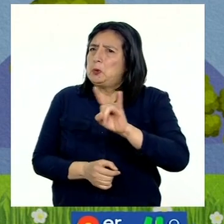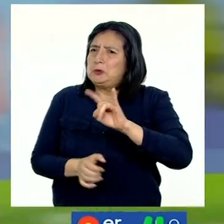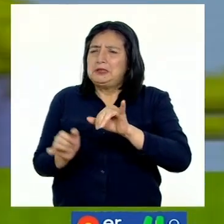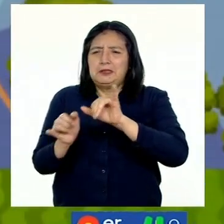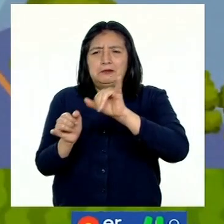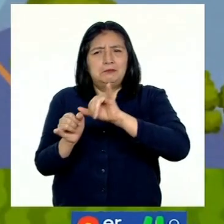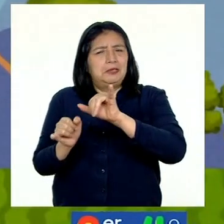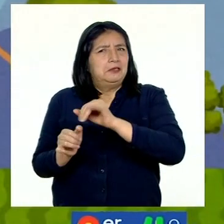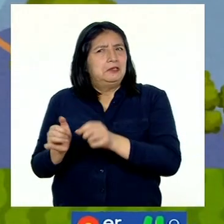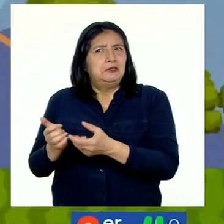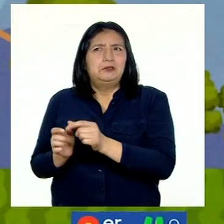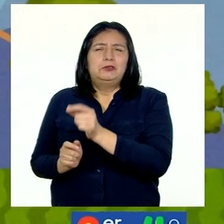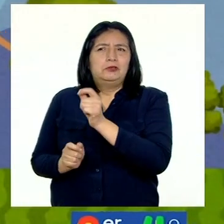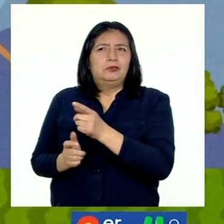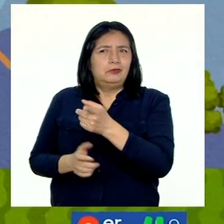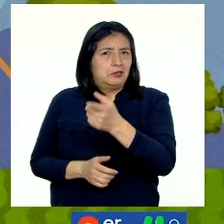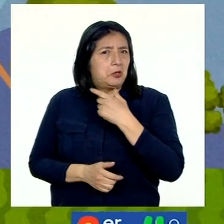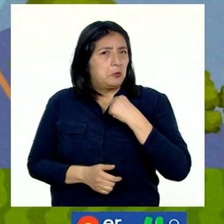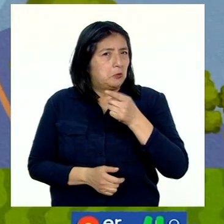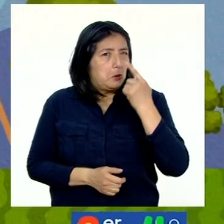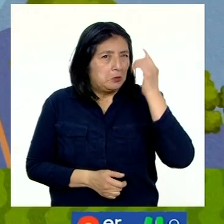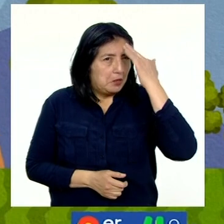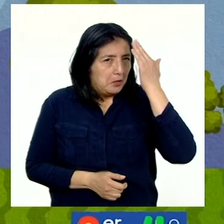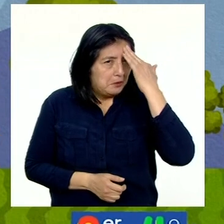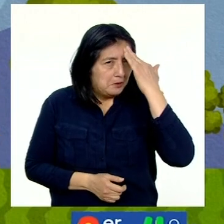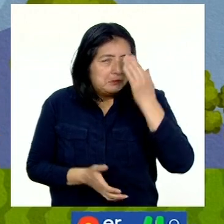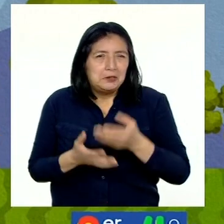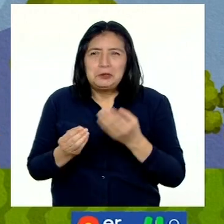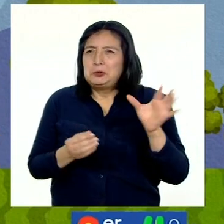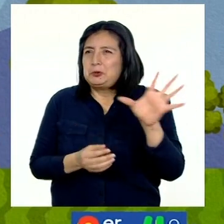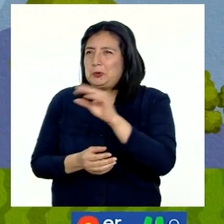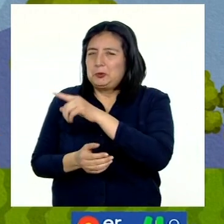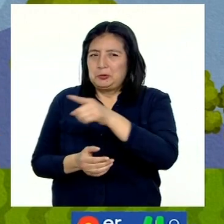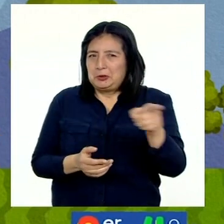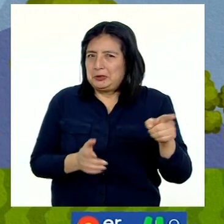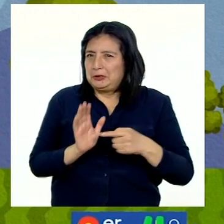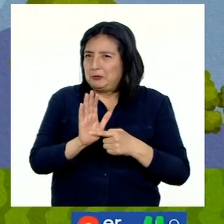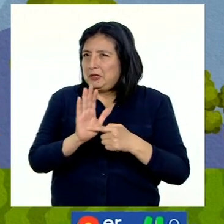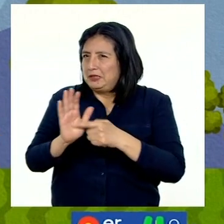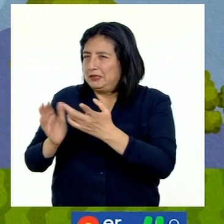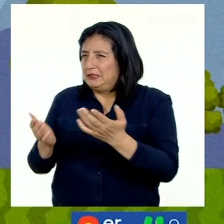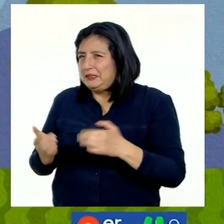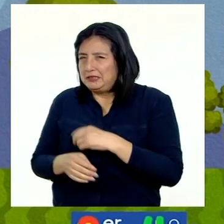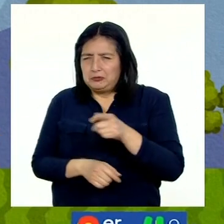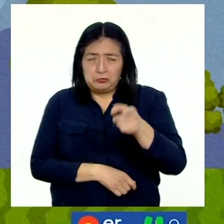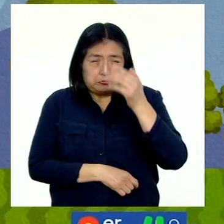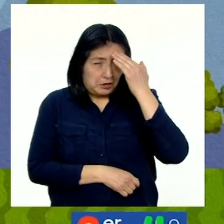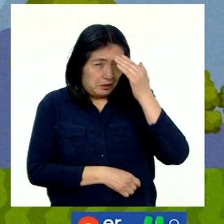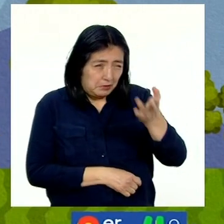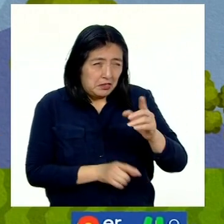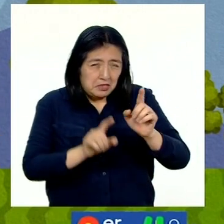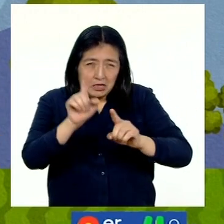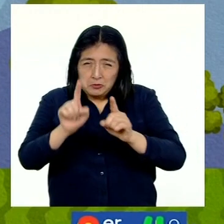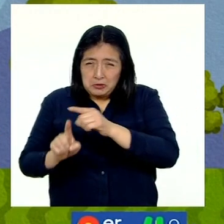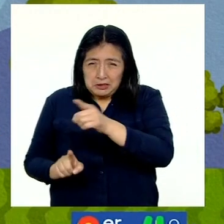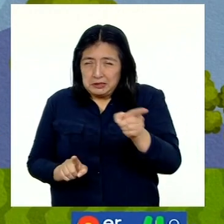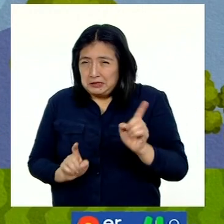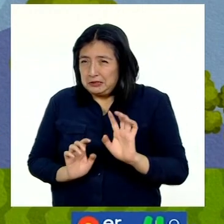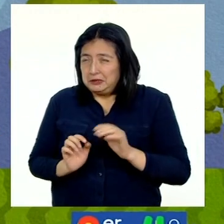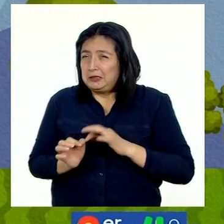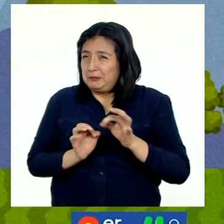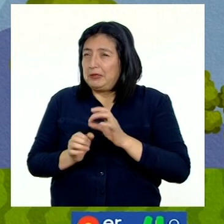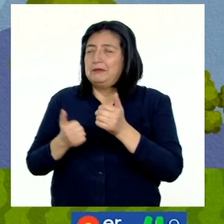de medición. ¿Les ha gustado conocer sobre todas estas señas? ¿Sabían ustedes sobre alguna de ellas?